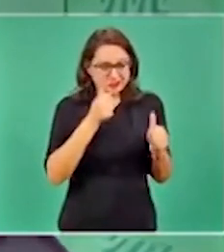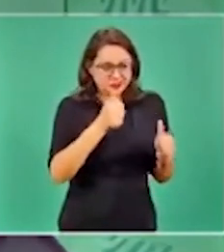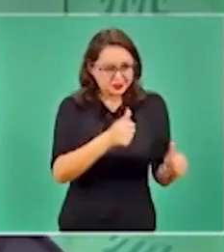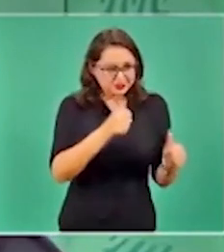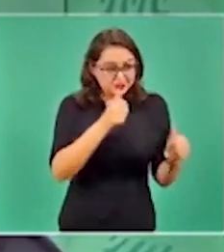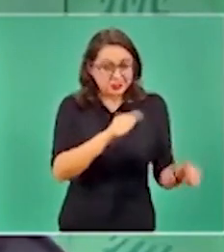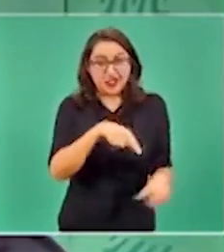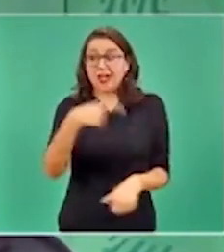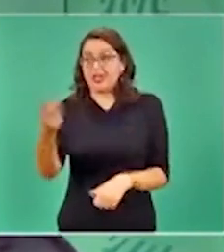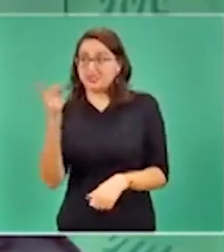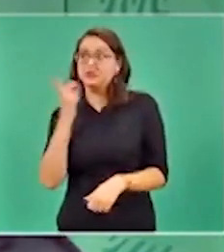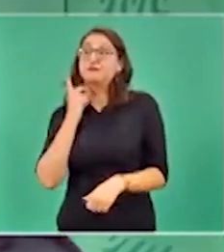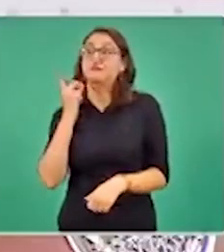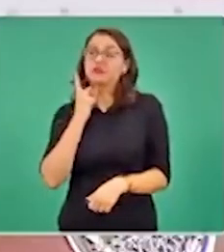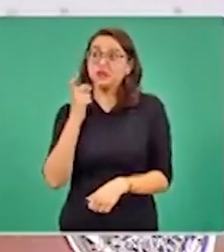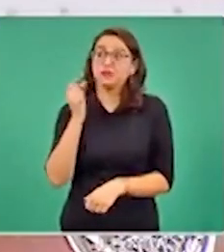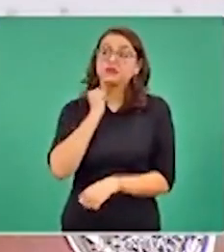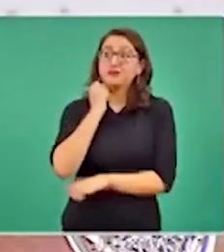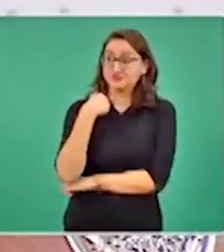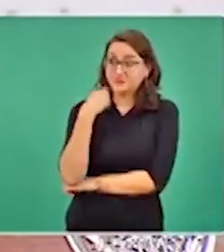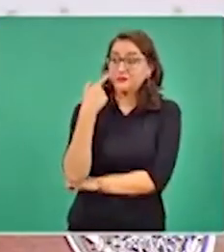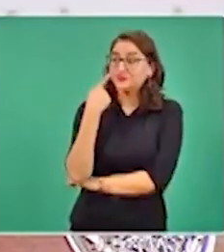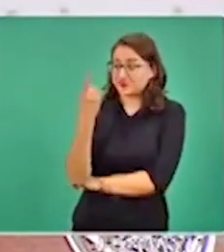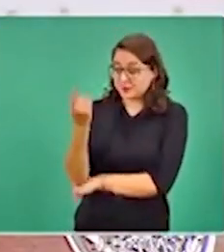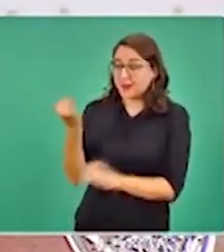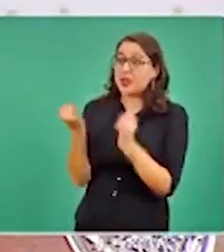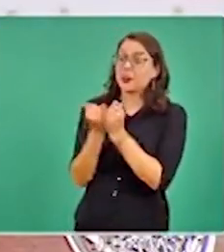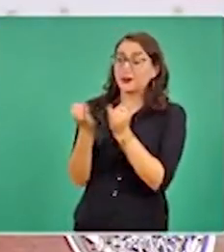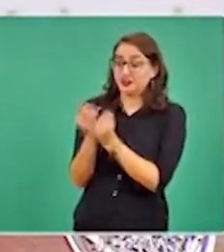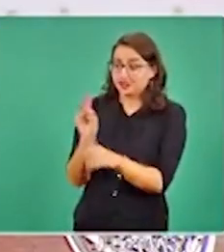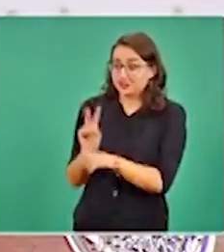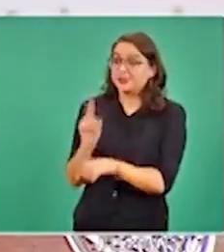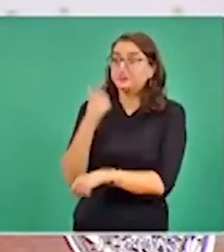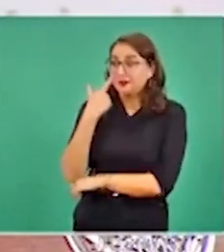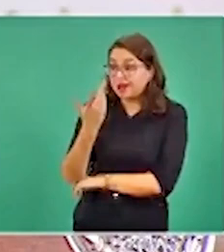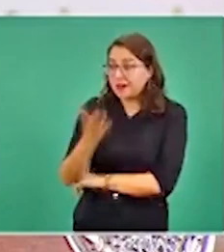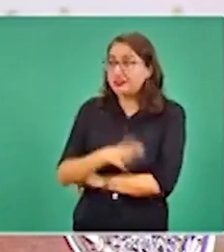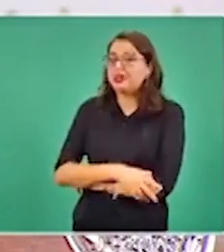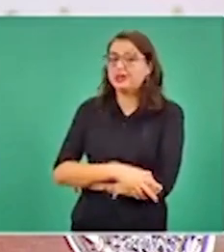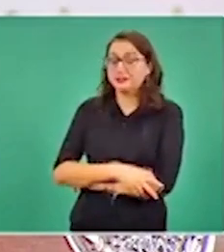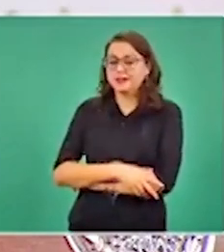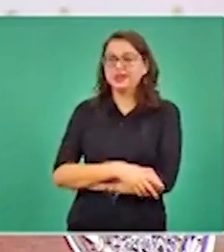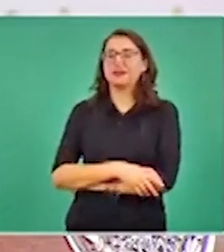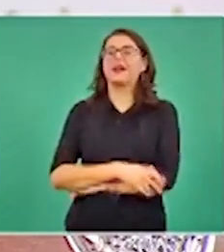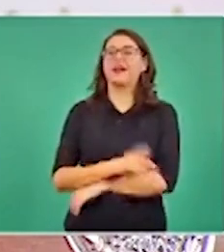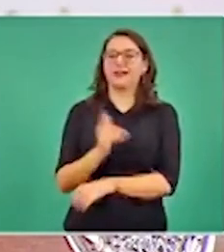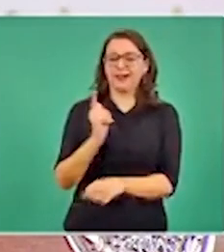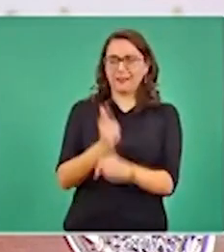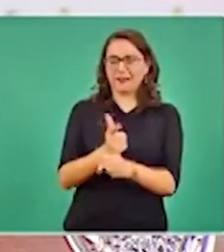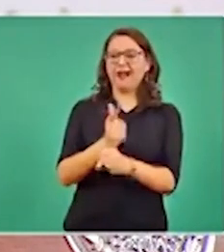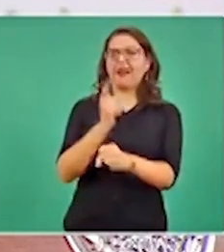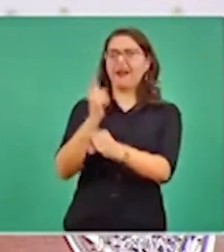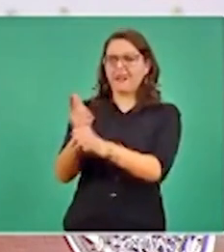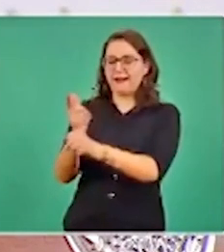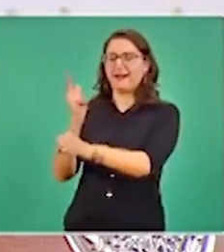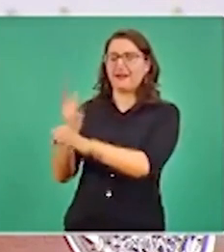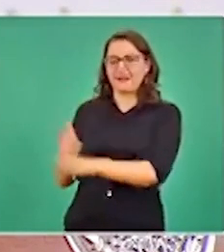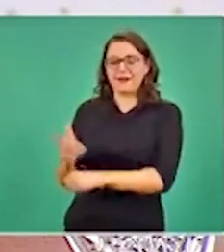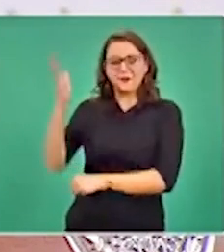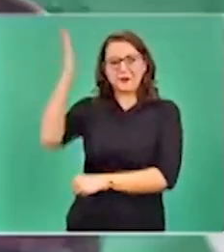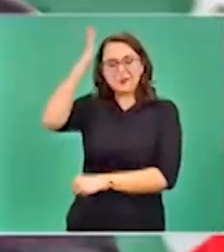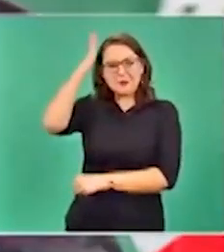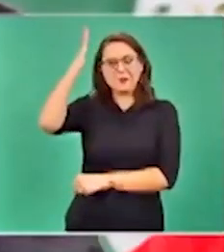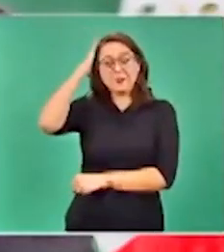fildeando a estos, ya los estoy viendo cómo se están moviendo los jefes.